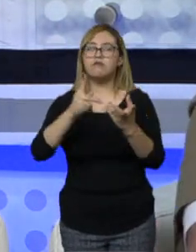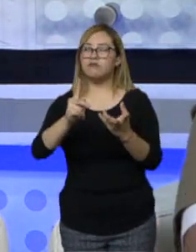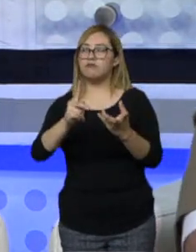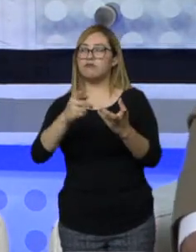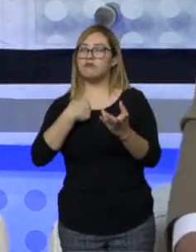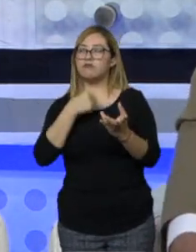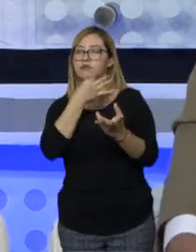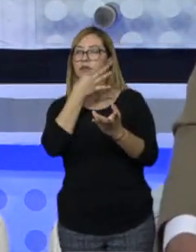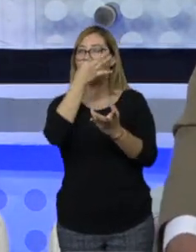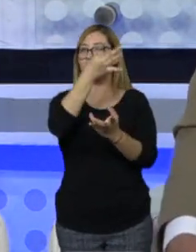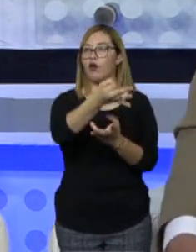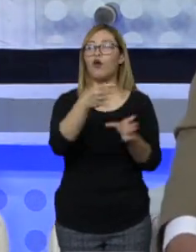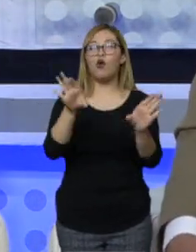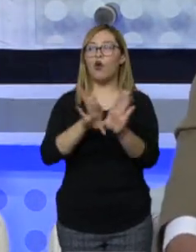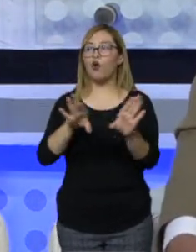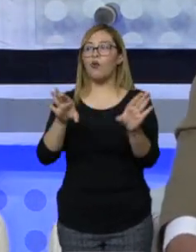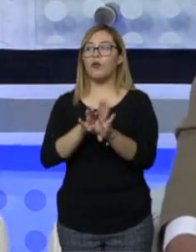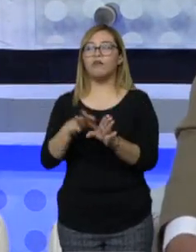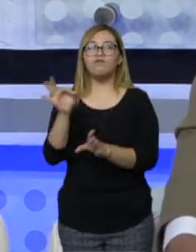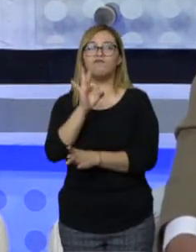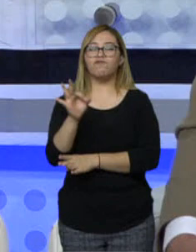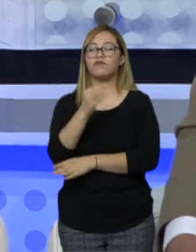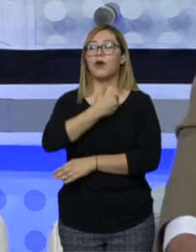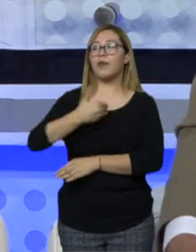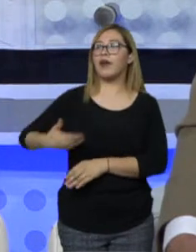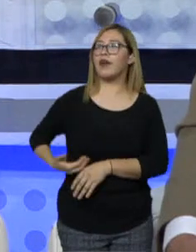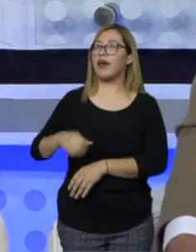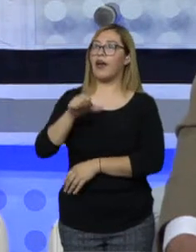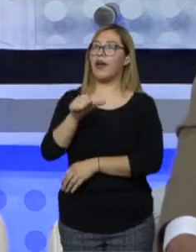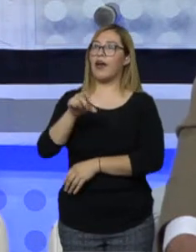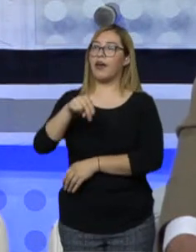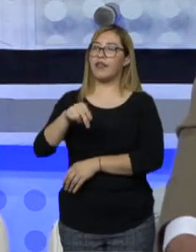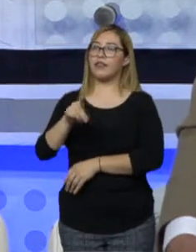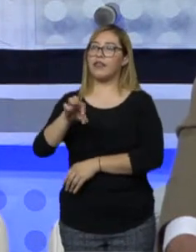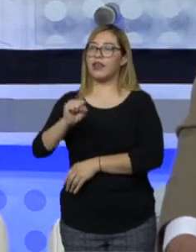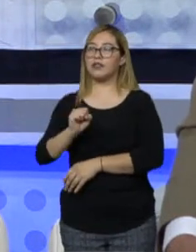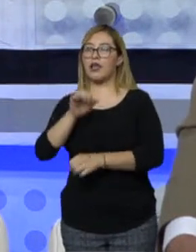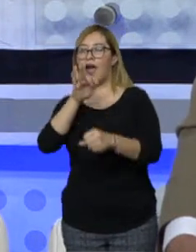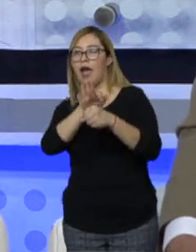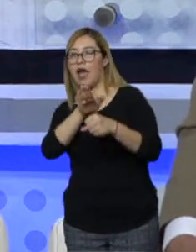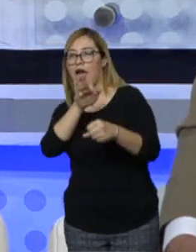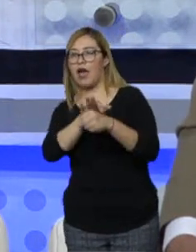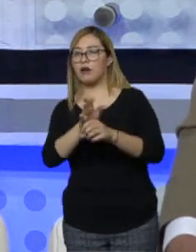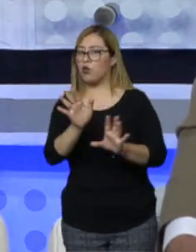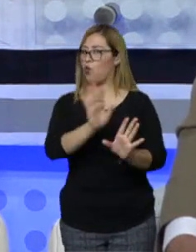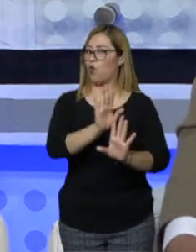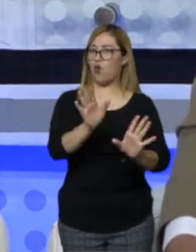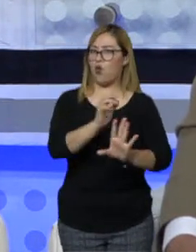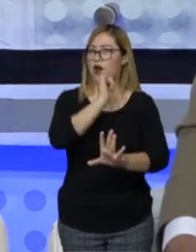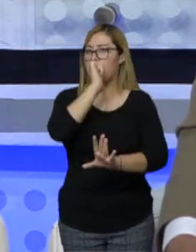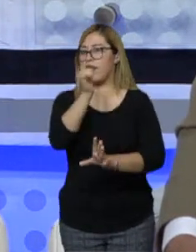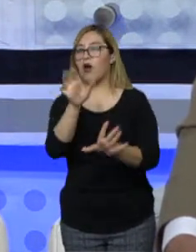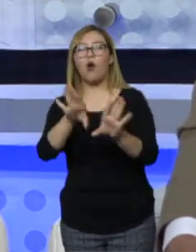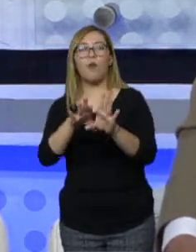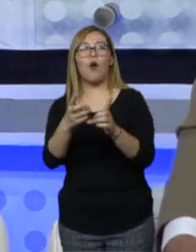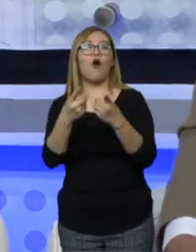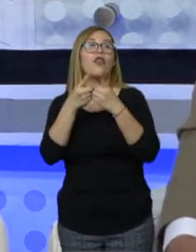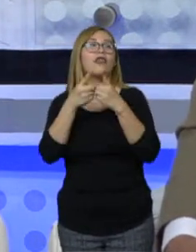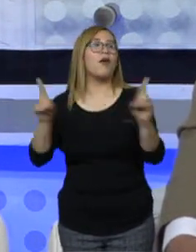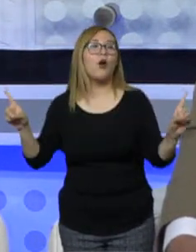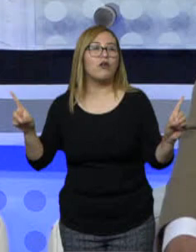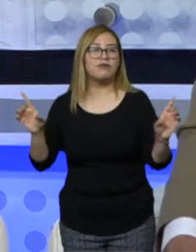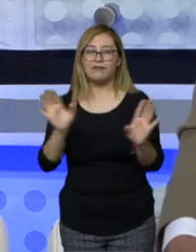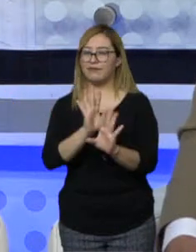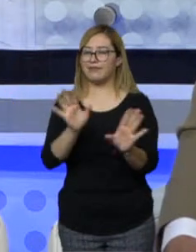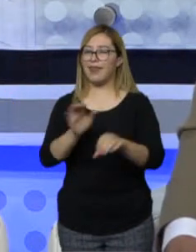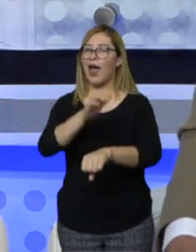qué? Decía entonces Andrés Manuel López Obrador, salía al quite, y ya es algo común en esos eventos, no, no, es que aquí no hay divorcio, aquí nos llevamos